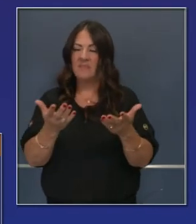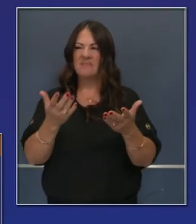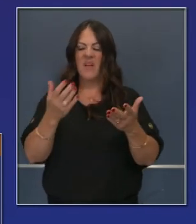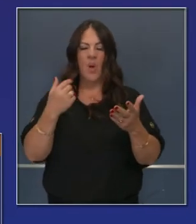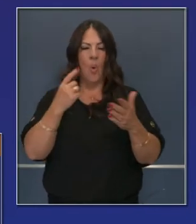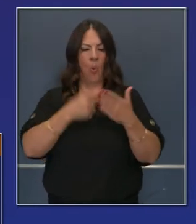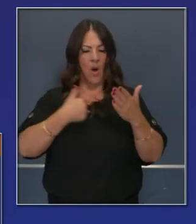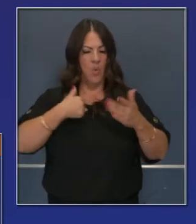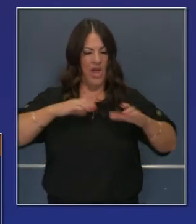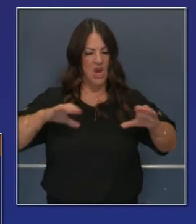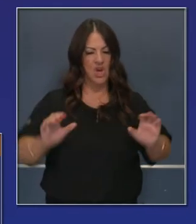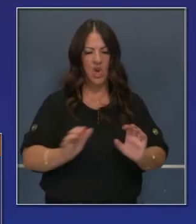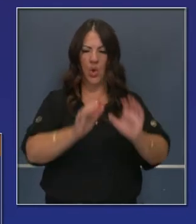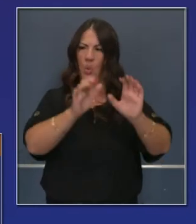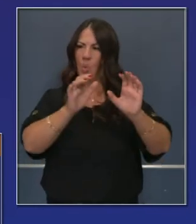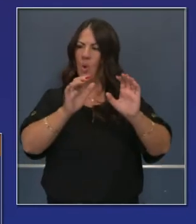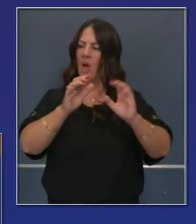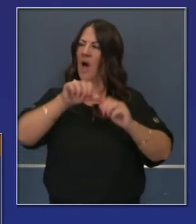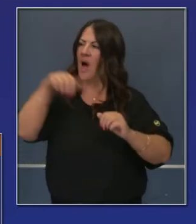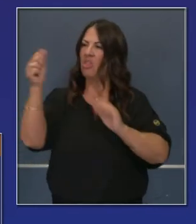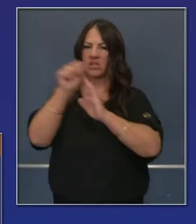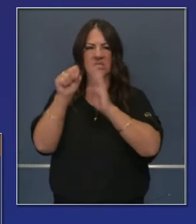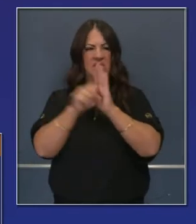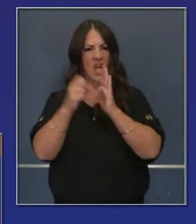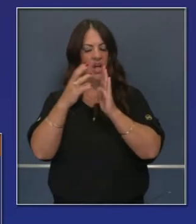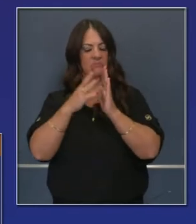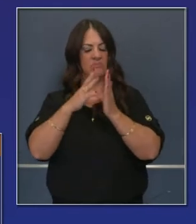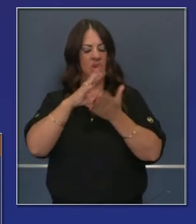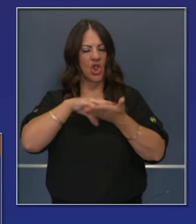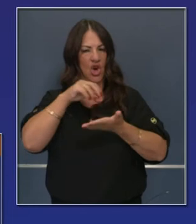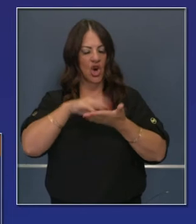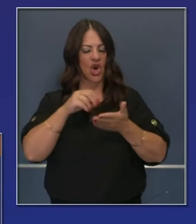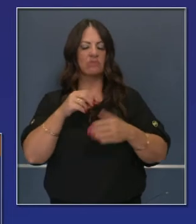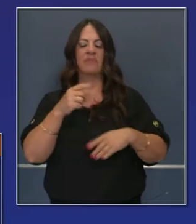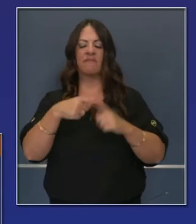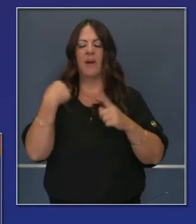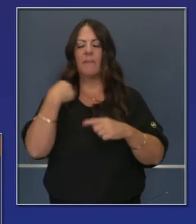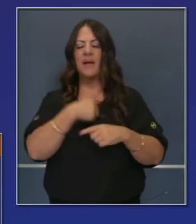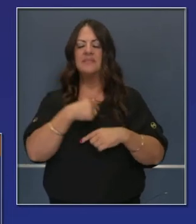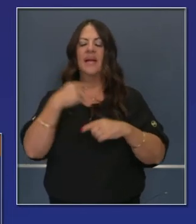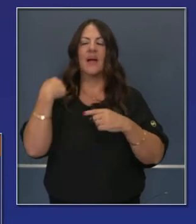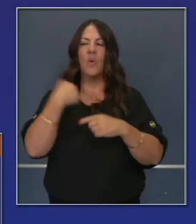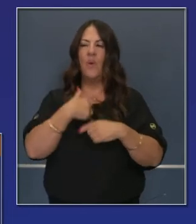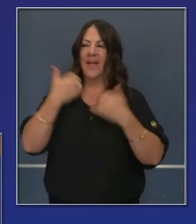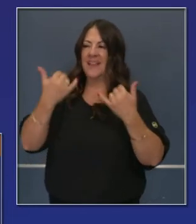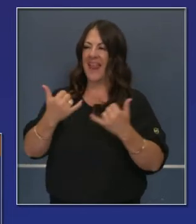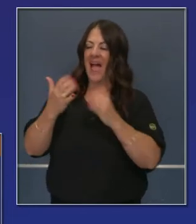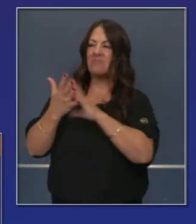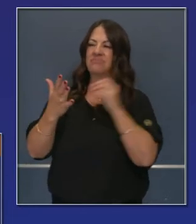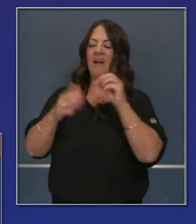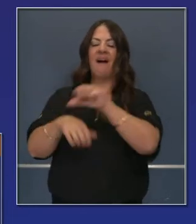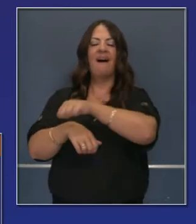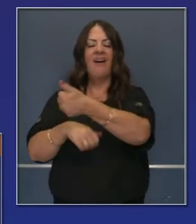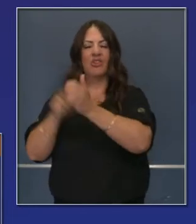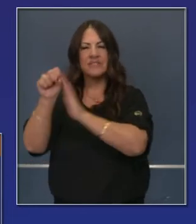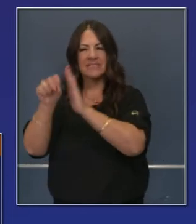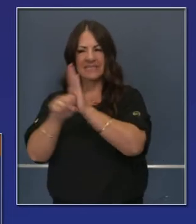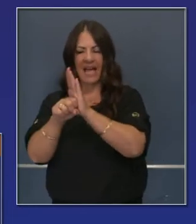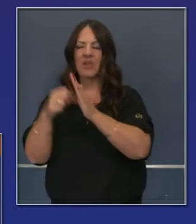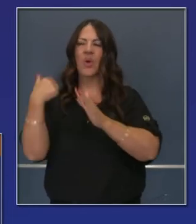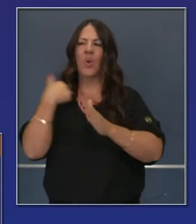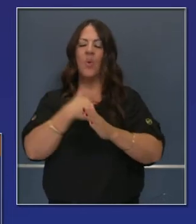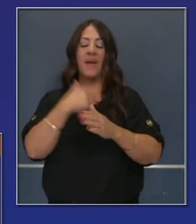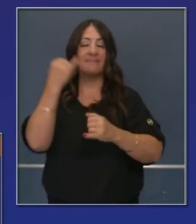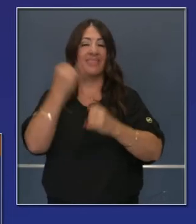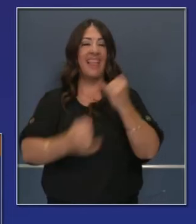Que ha sido replicada en otras partes. Y hemos tomado la guía de otros estados también. Que es enviar